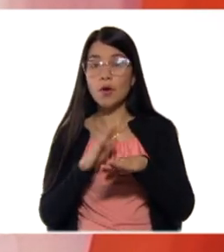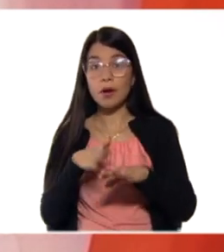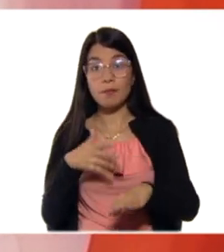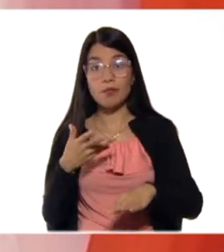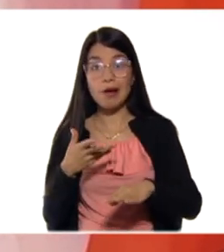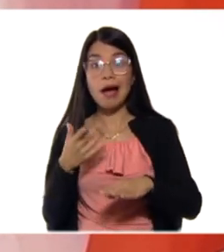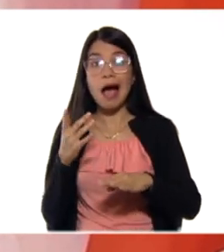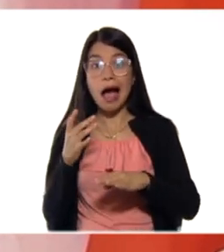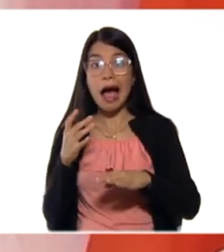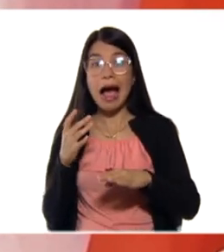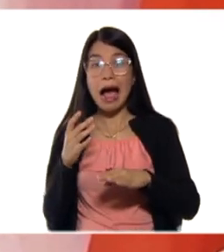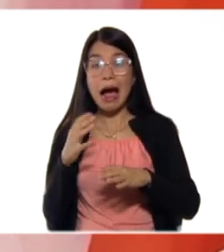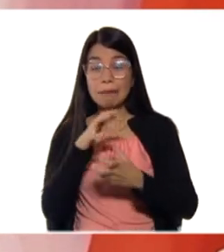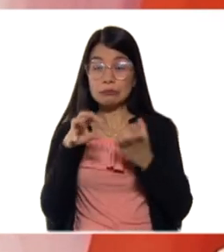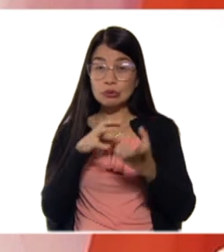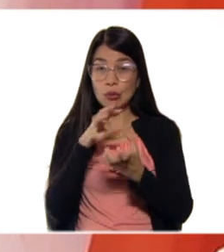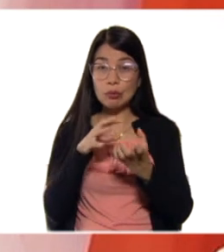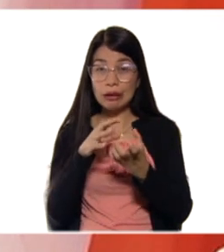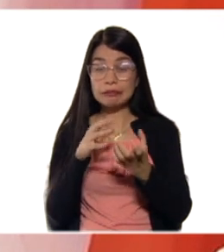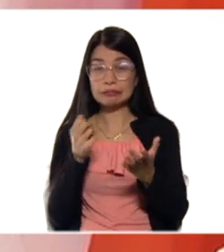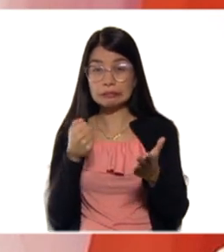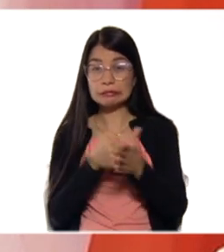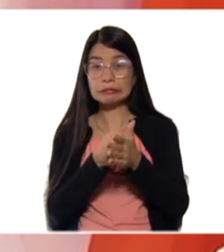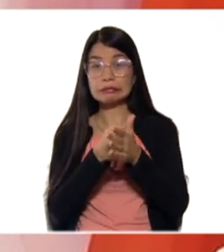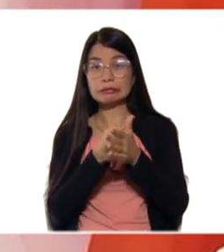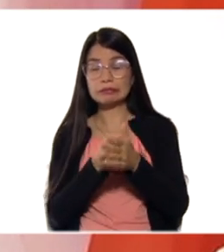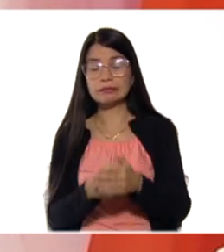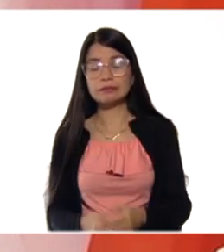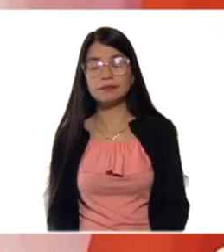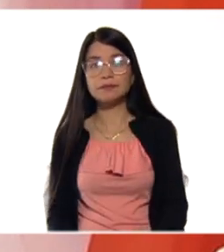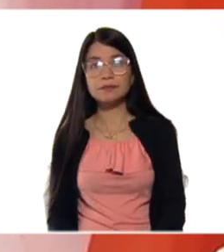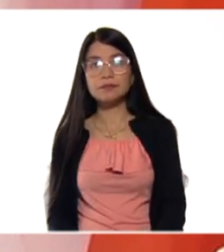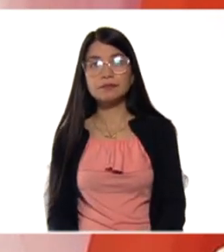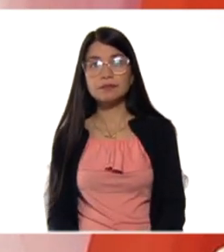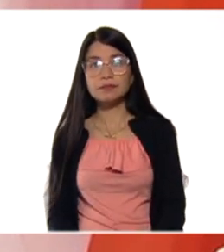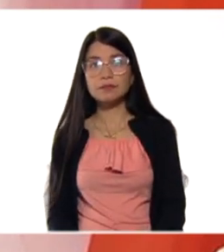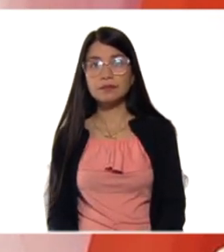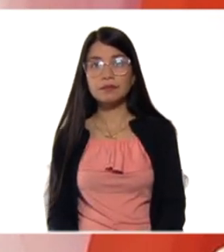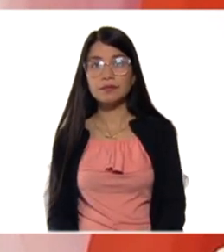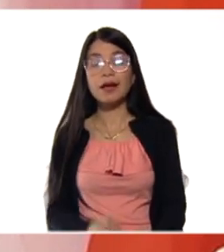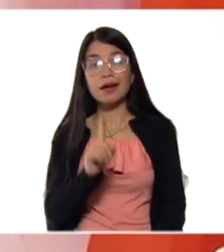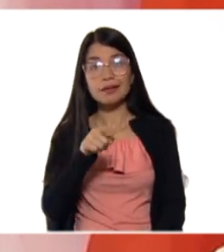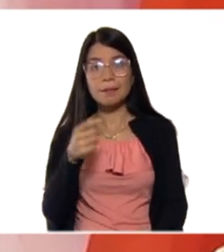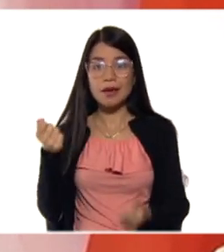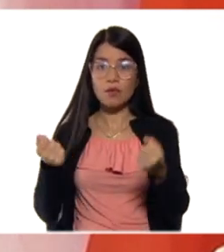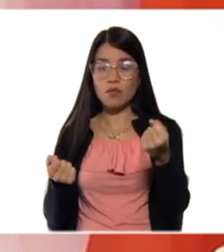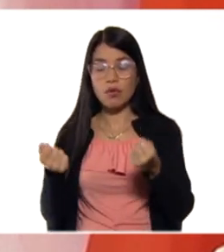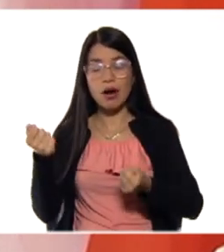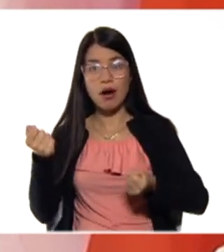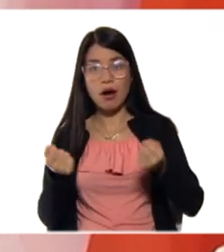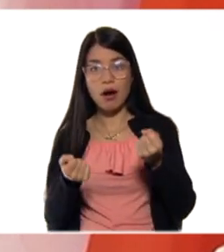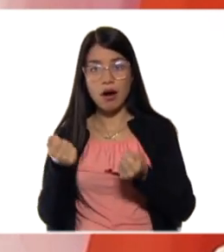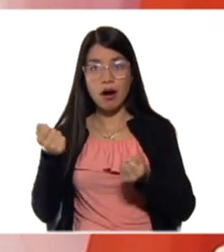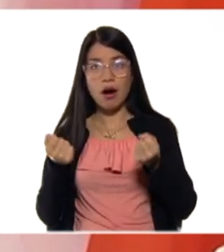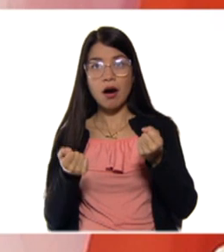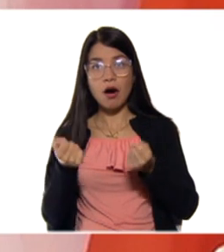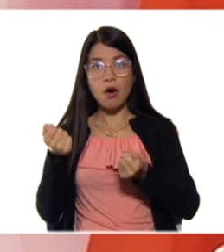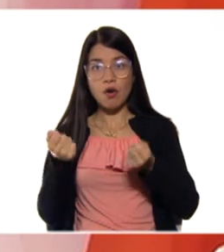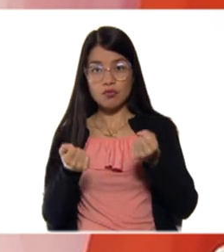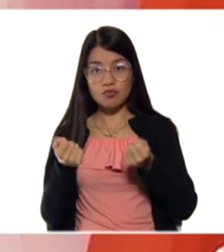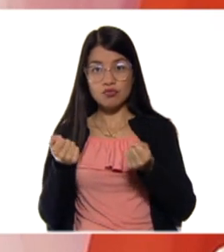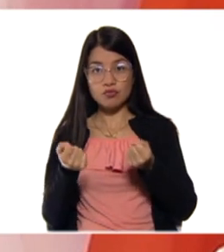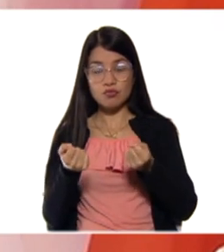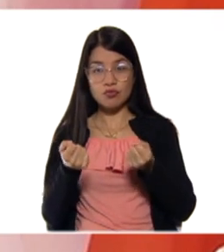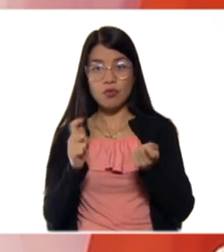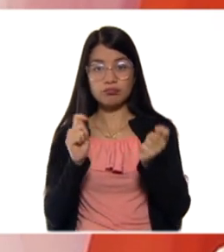accidentes. Se produce una combustión en el motor de un auto. Les tengo para las próximas